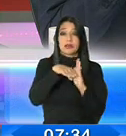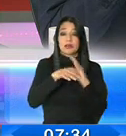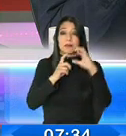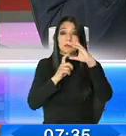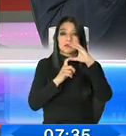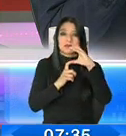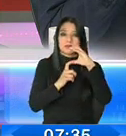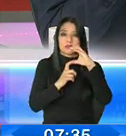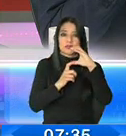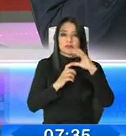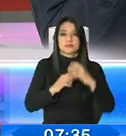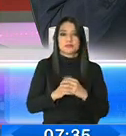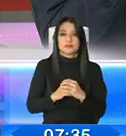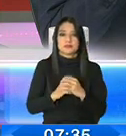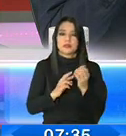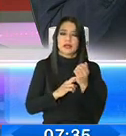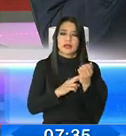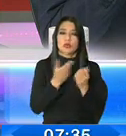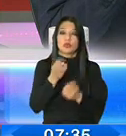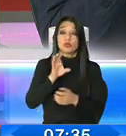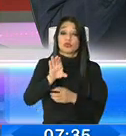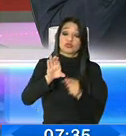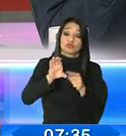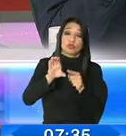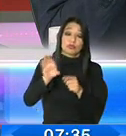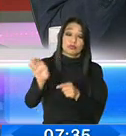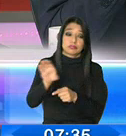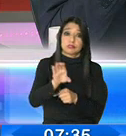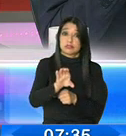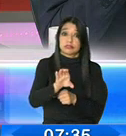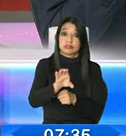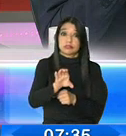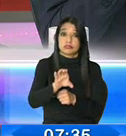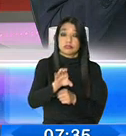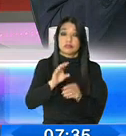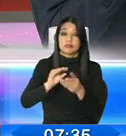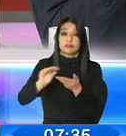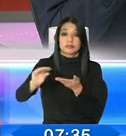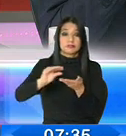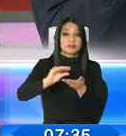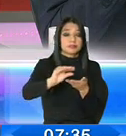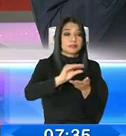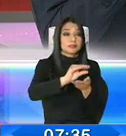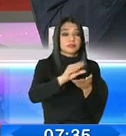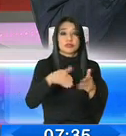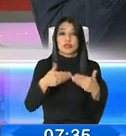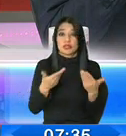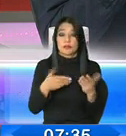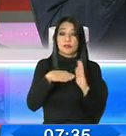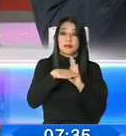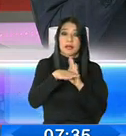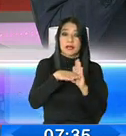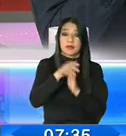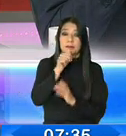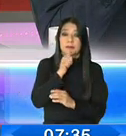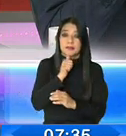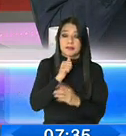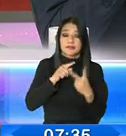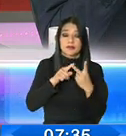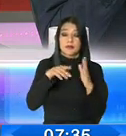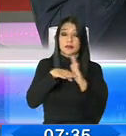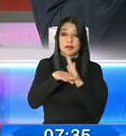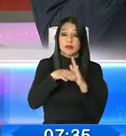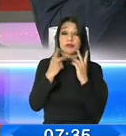Son recursos de este fondo que van a ser distribuidos a través de la banca privada, de la banca